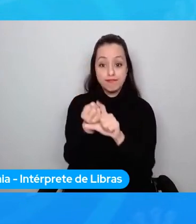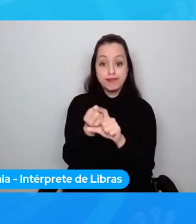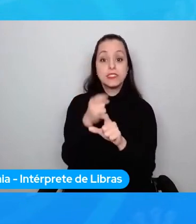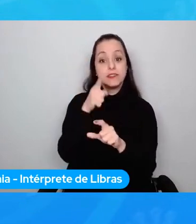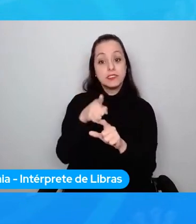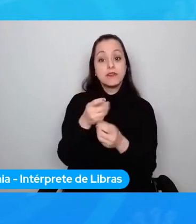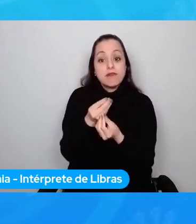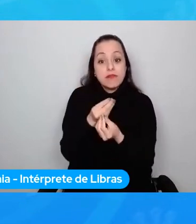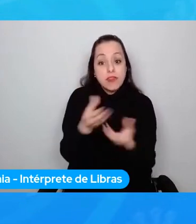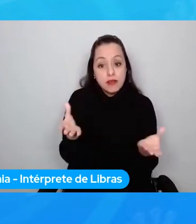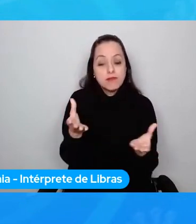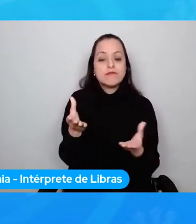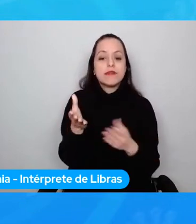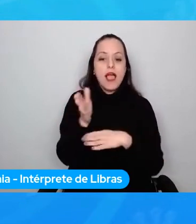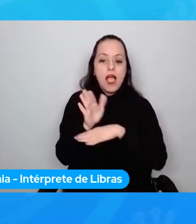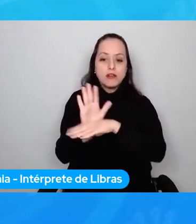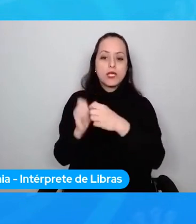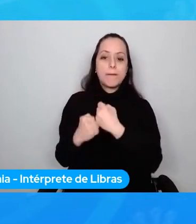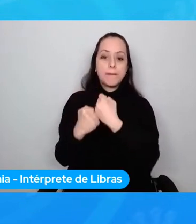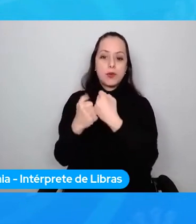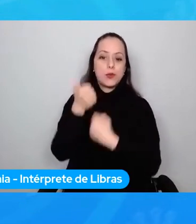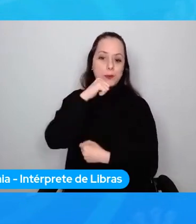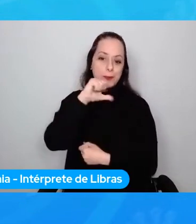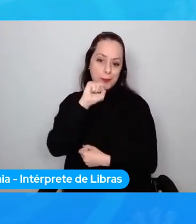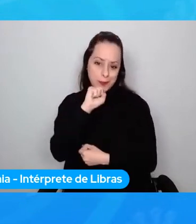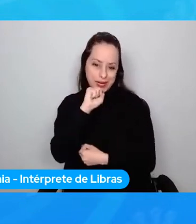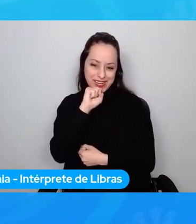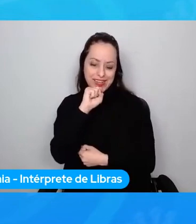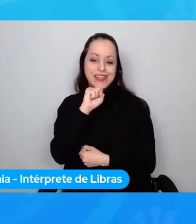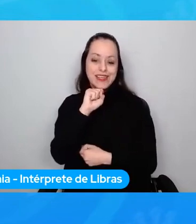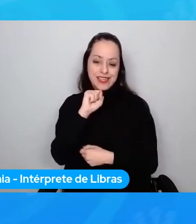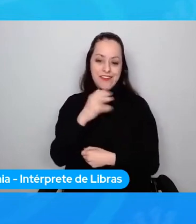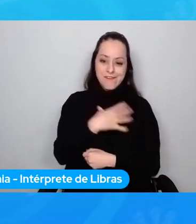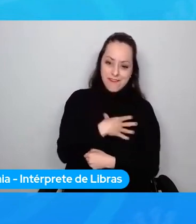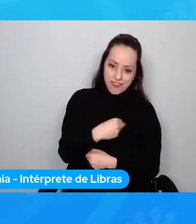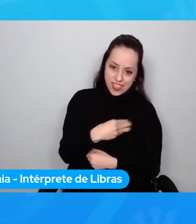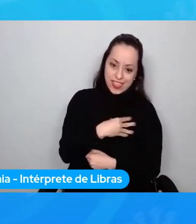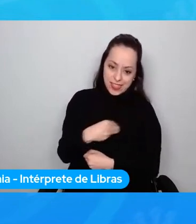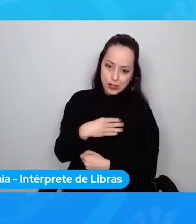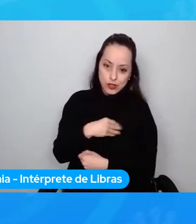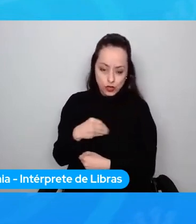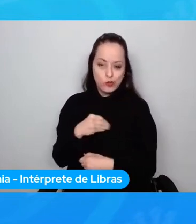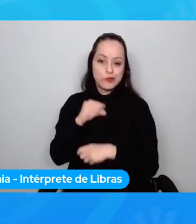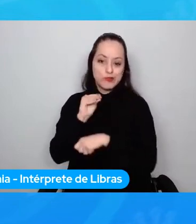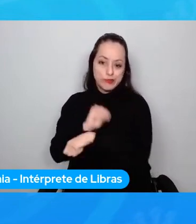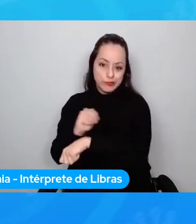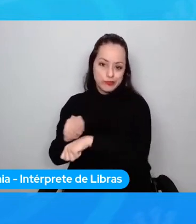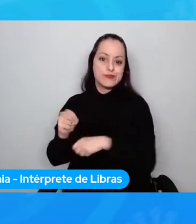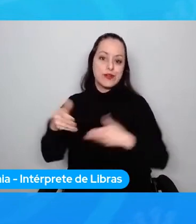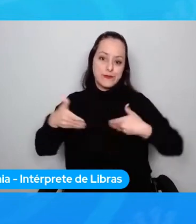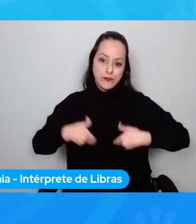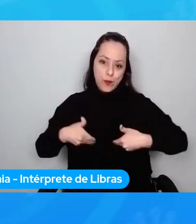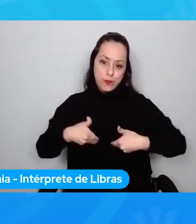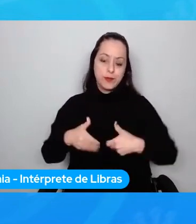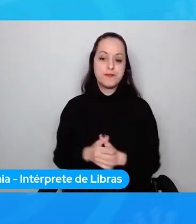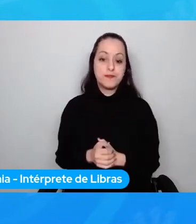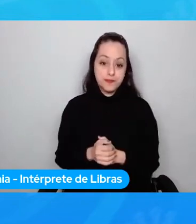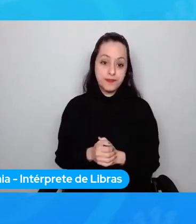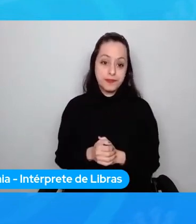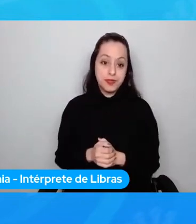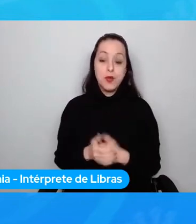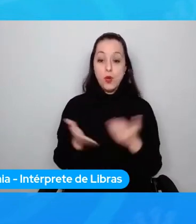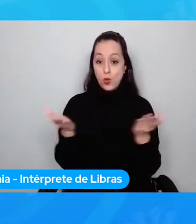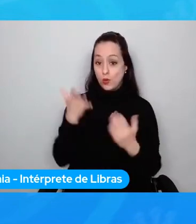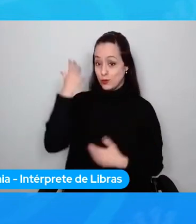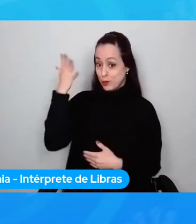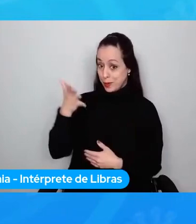Eventbrite Apoyo. Siempre es bueno ayudar. El ponente de hoy es Andrés Pineda,